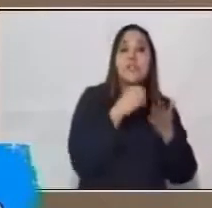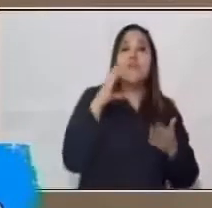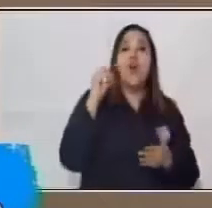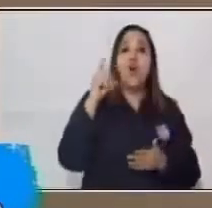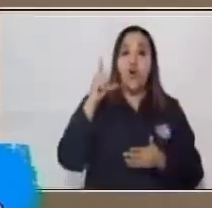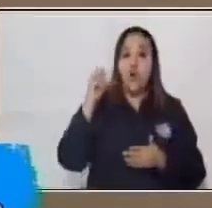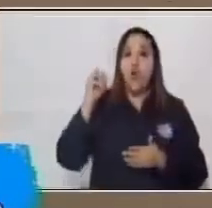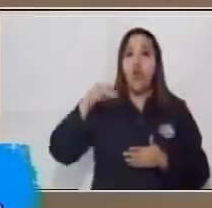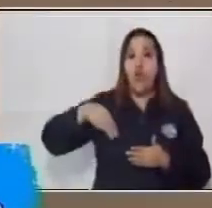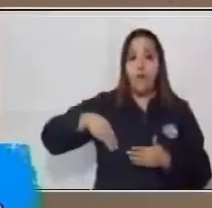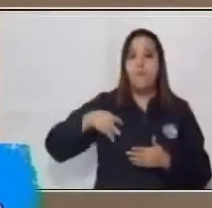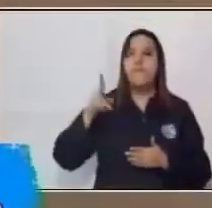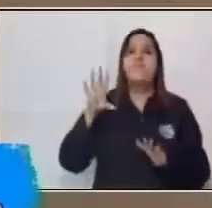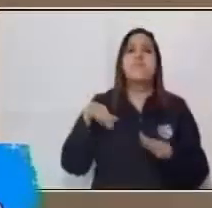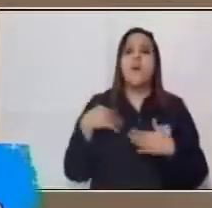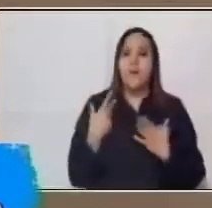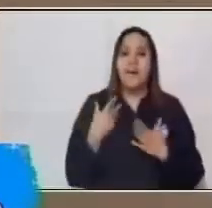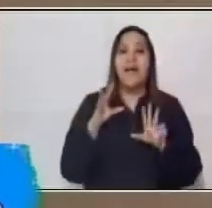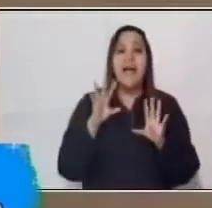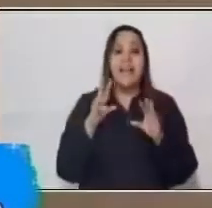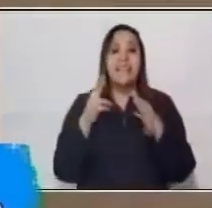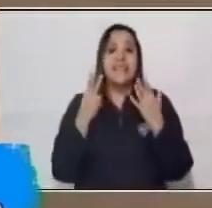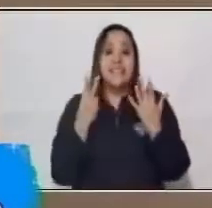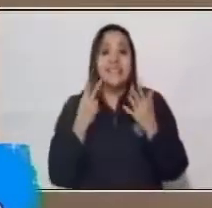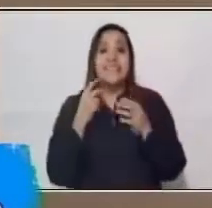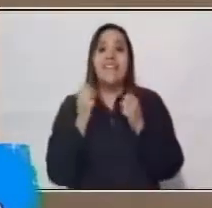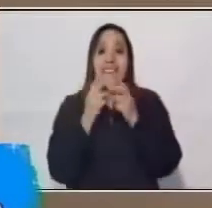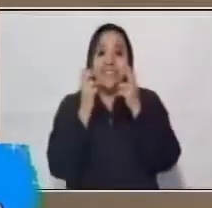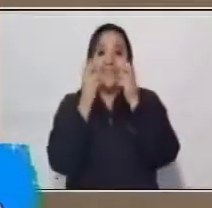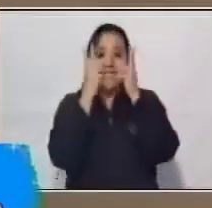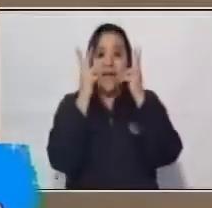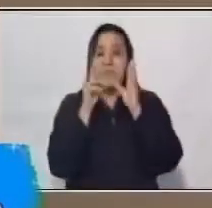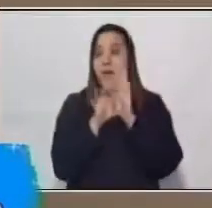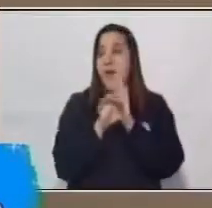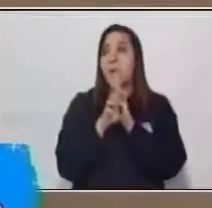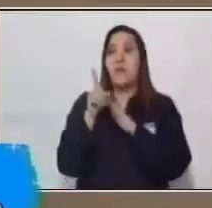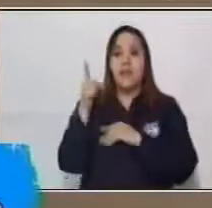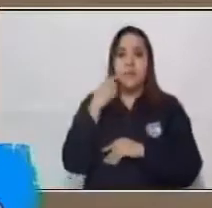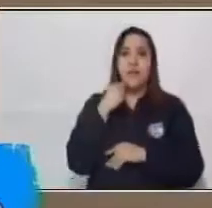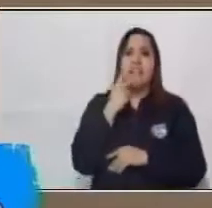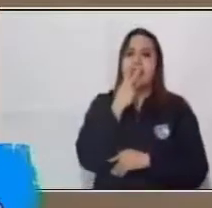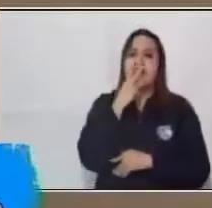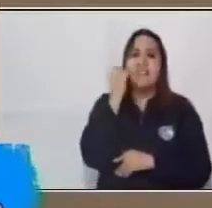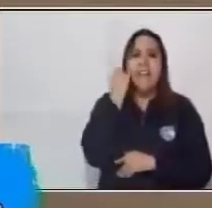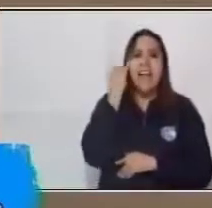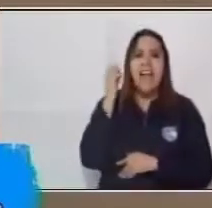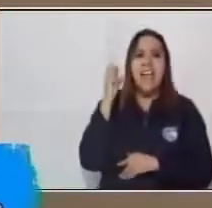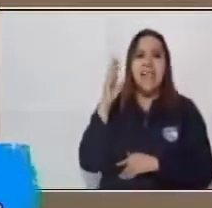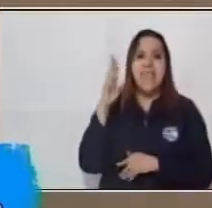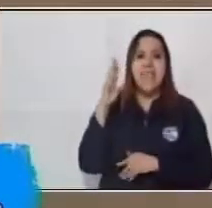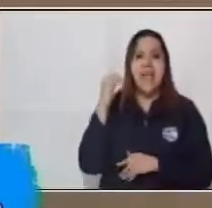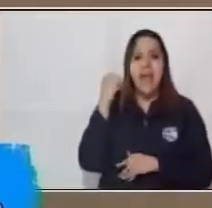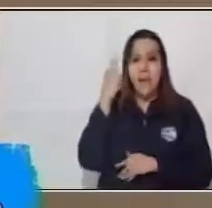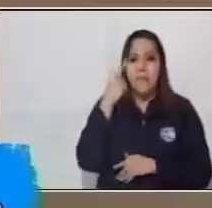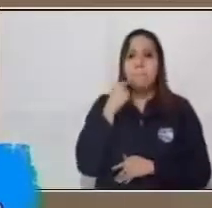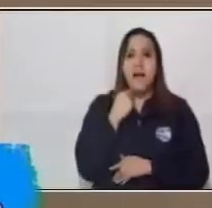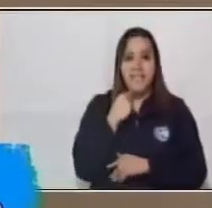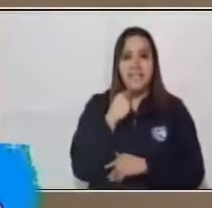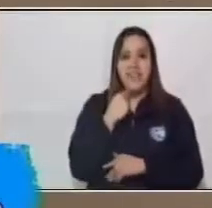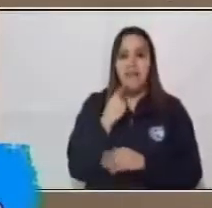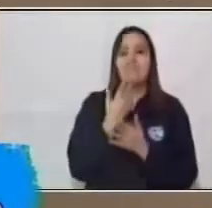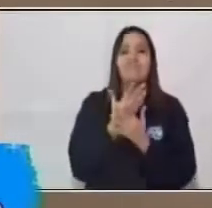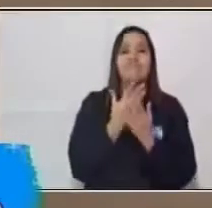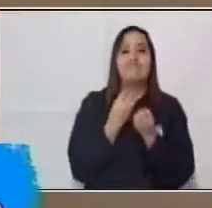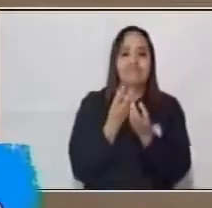¿Te diste cuenta que acá hierbas, por ejemplo, pues está con Y, cantaba, está con V, pareciera que está